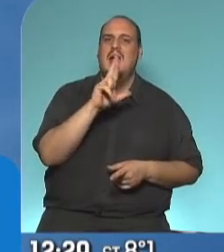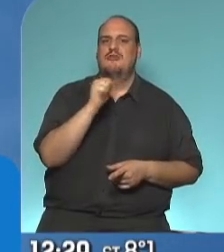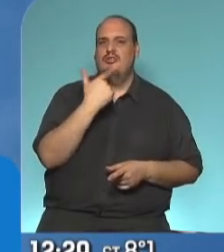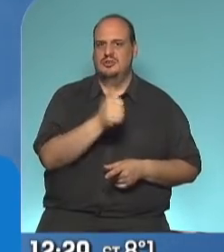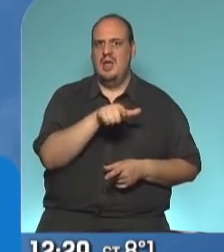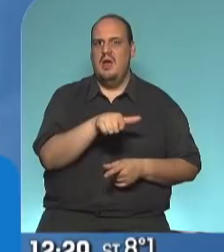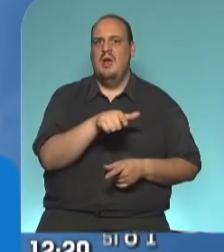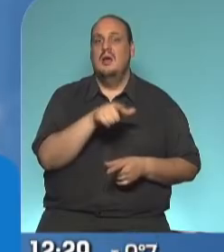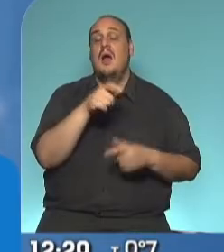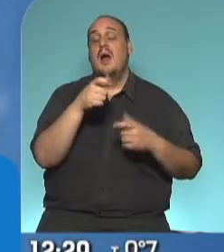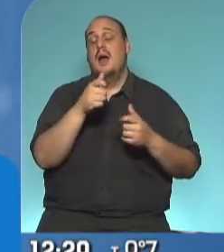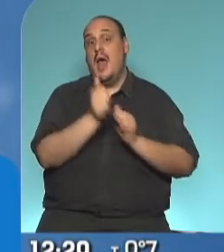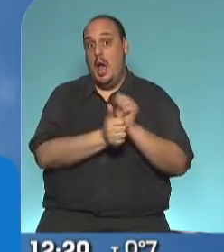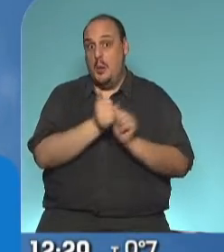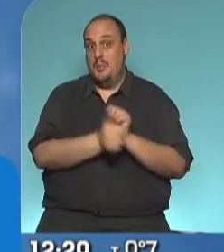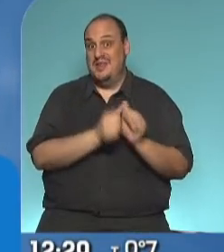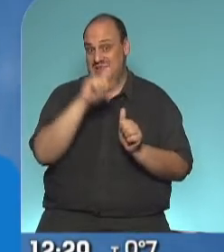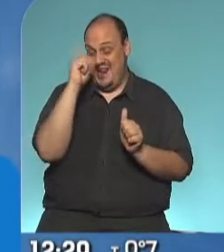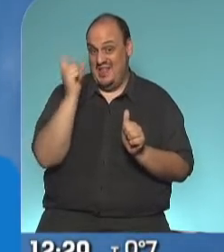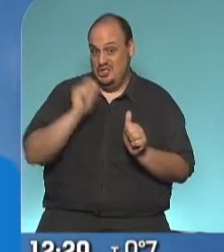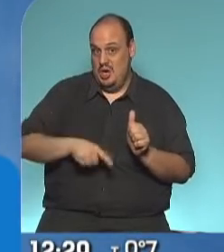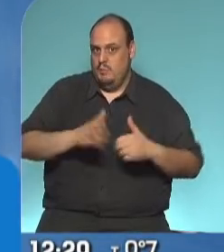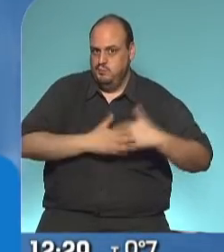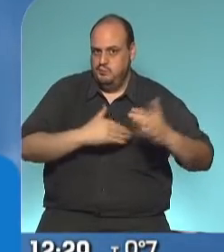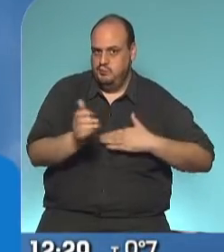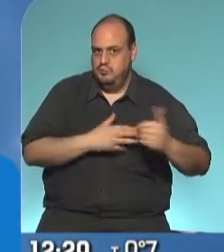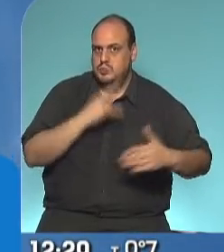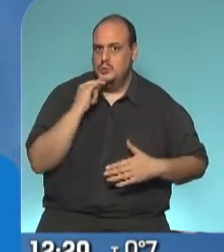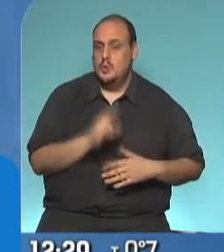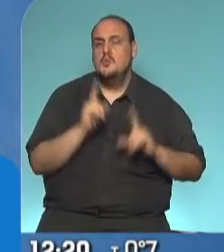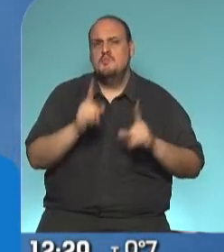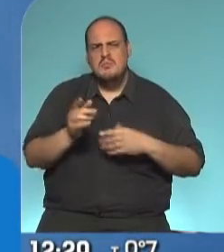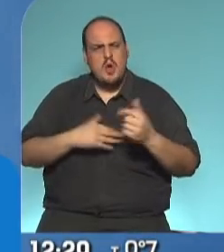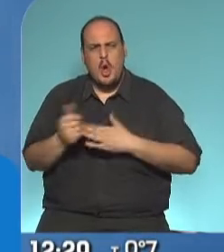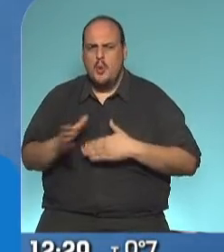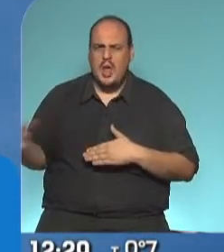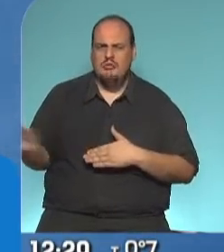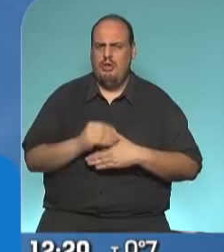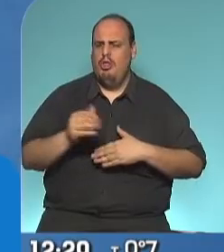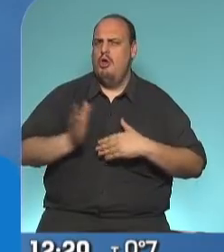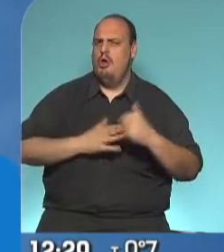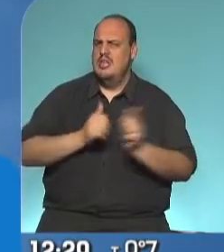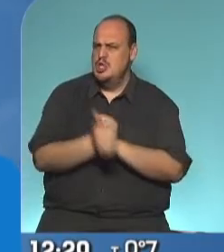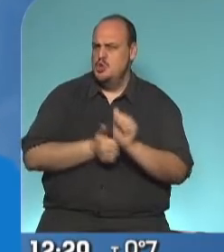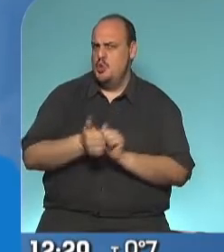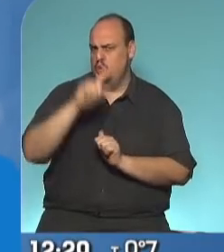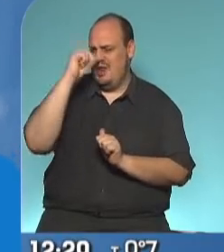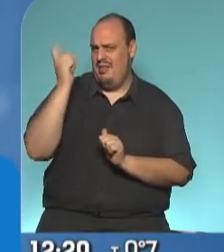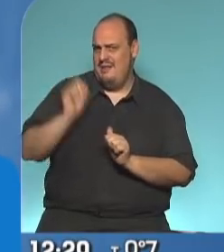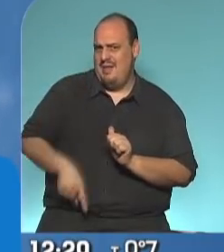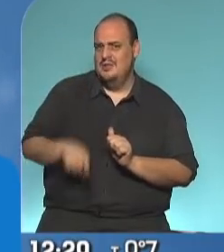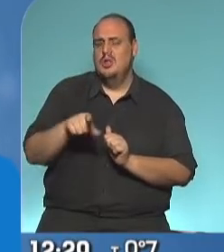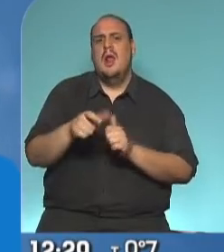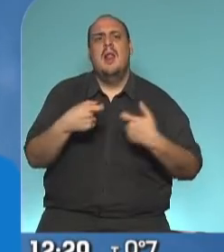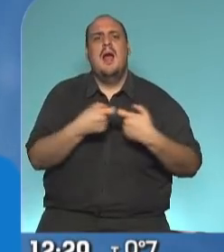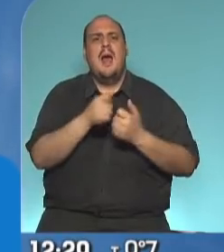por empresas nacionales, como todas las obras que se están mencionando, Industria Nacional, medianas empresas